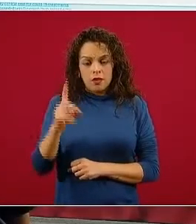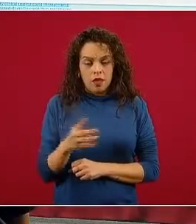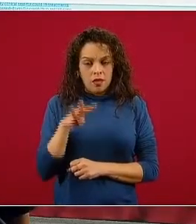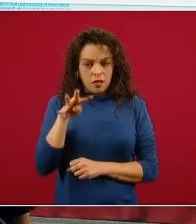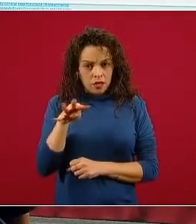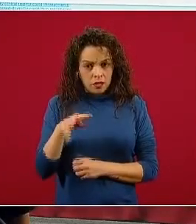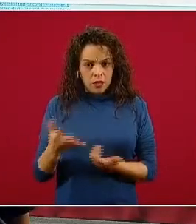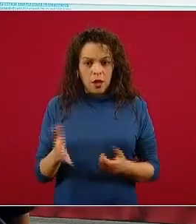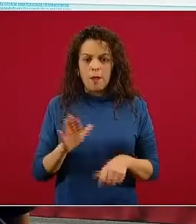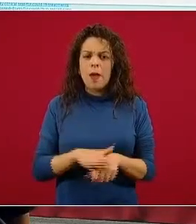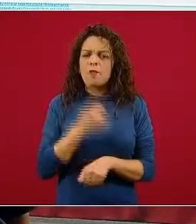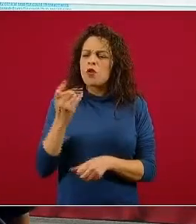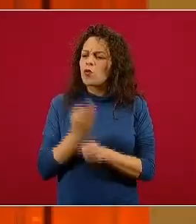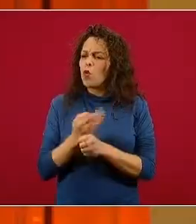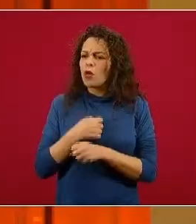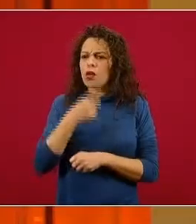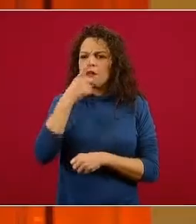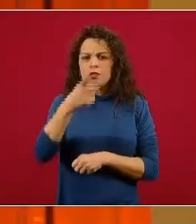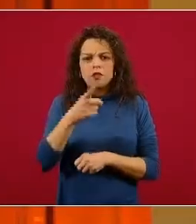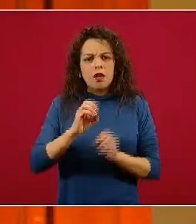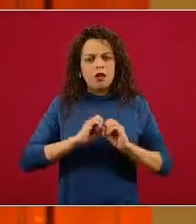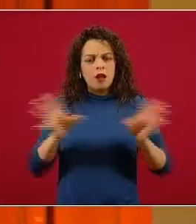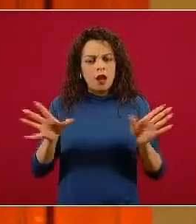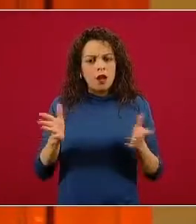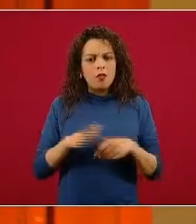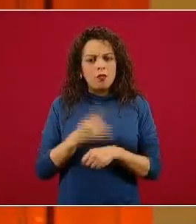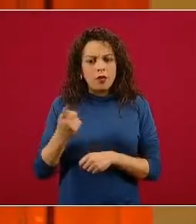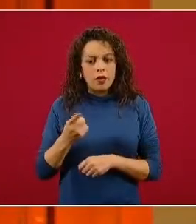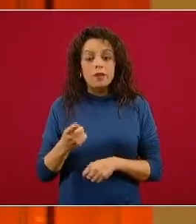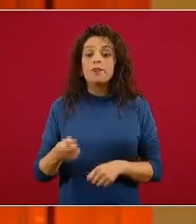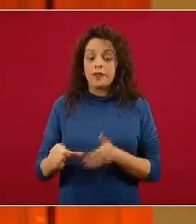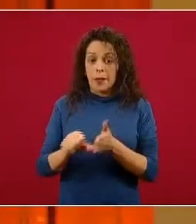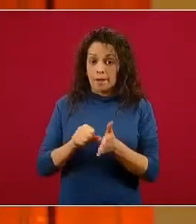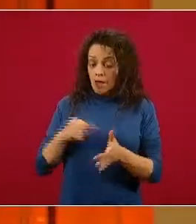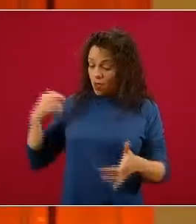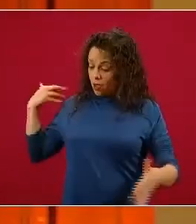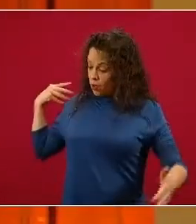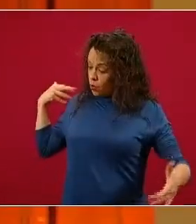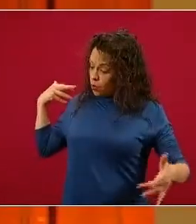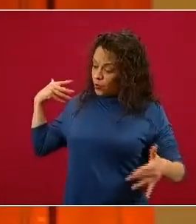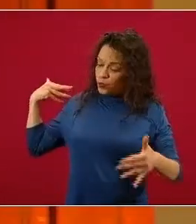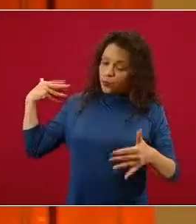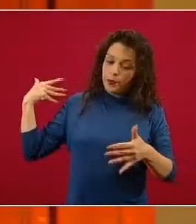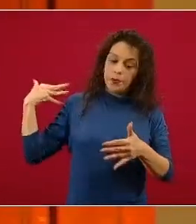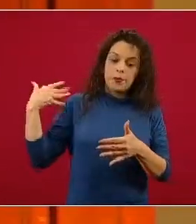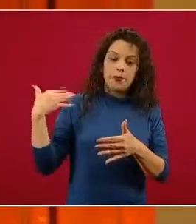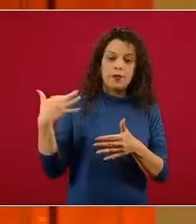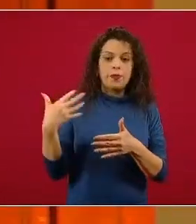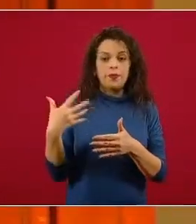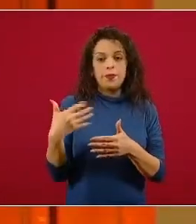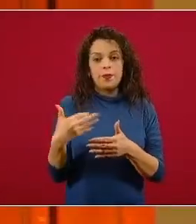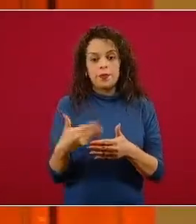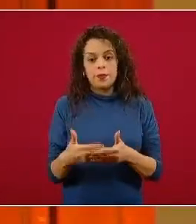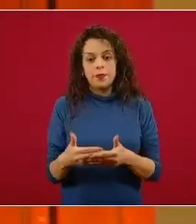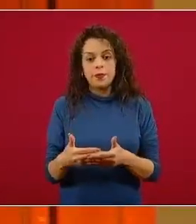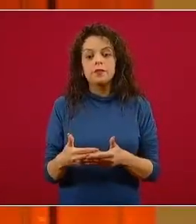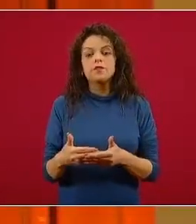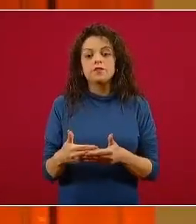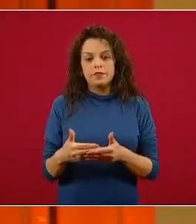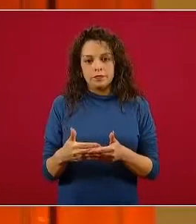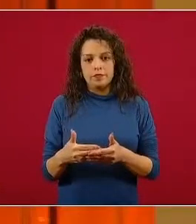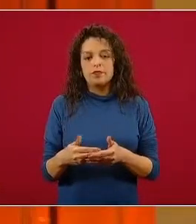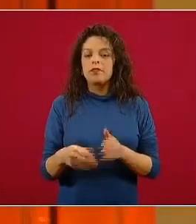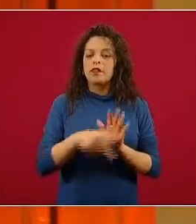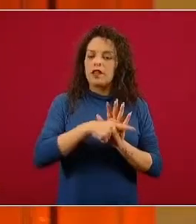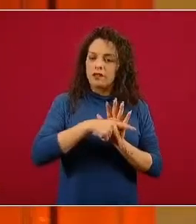¿Por qué lo queremos destacar aquí? Porque a lo largo de todos estos meses es común que aparezcan en los medios de